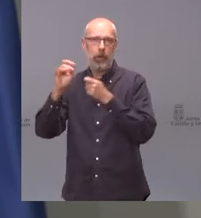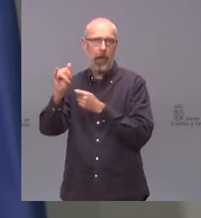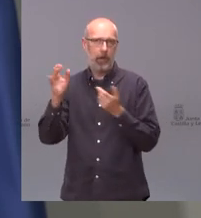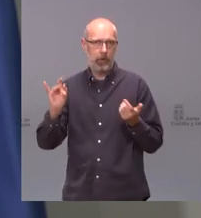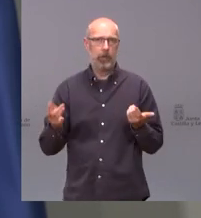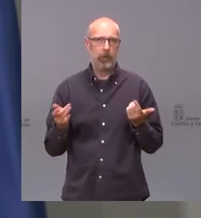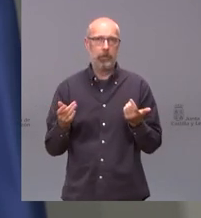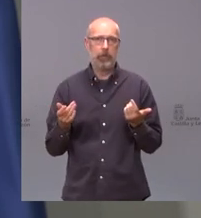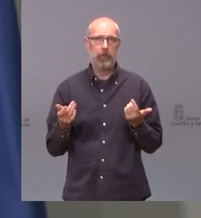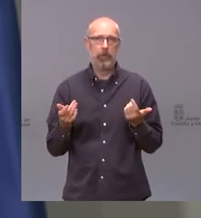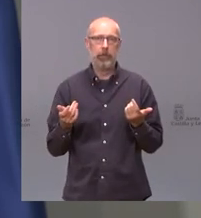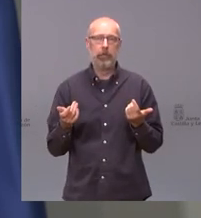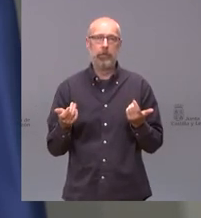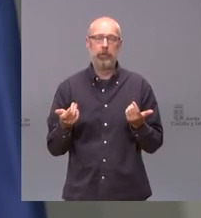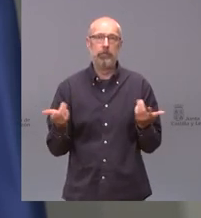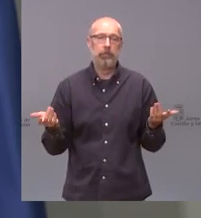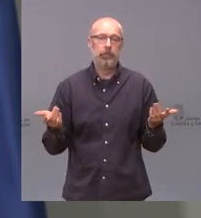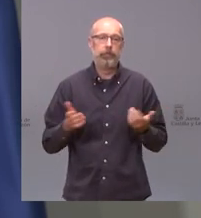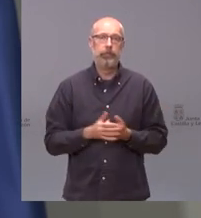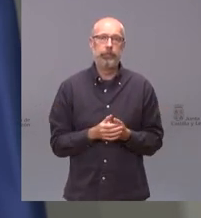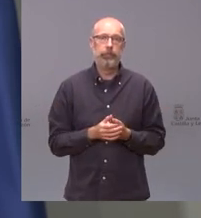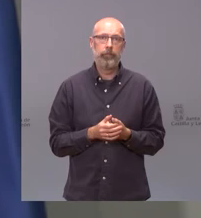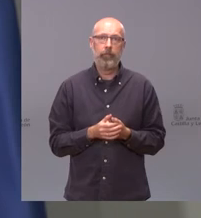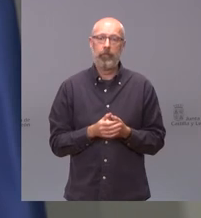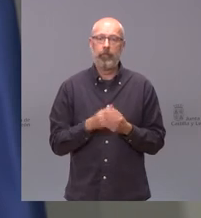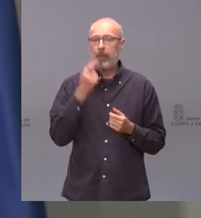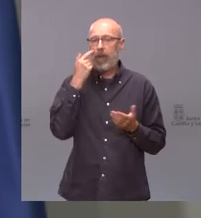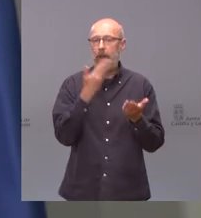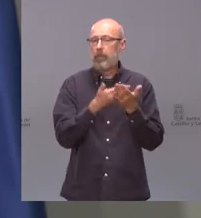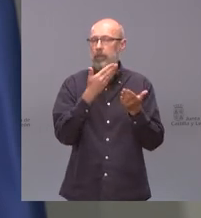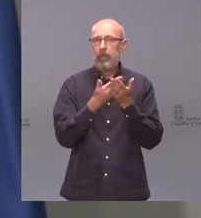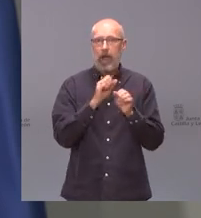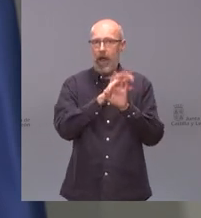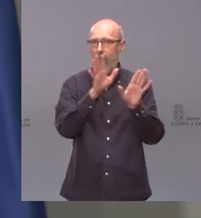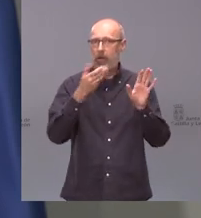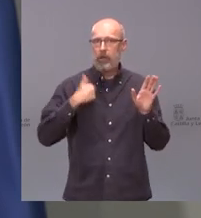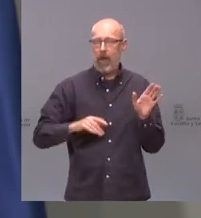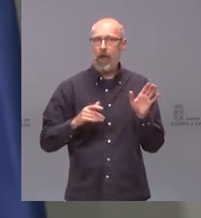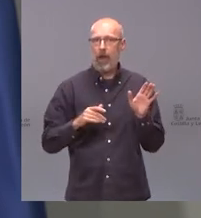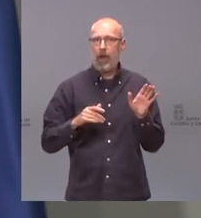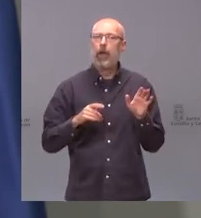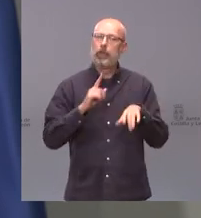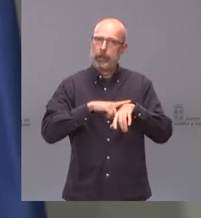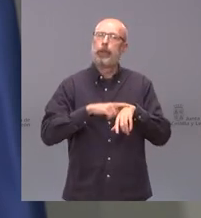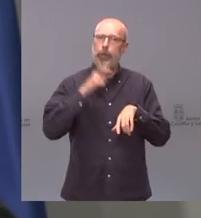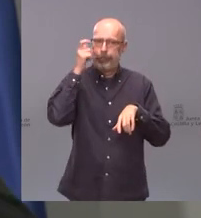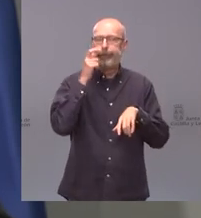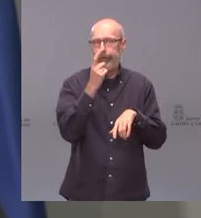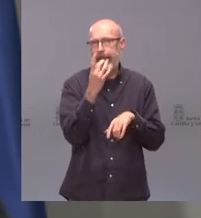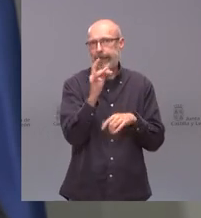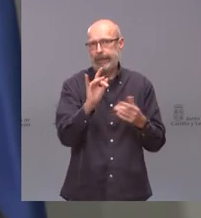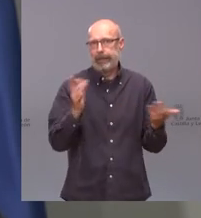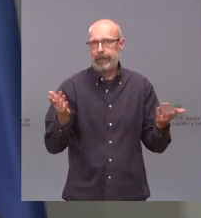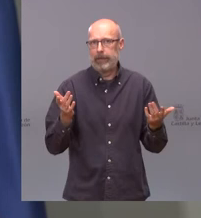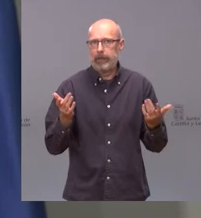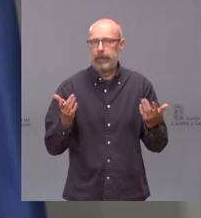lo que no podemos es cuestionar las evidencias que tarda claro 14 días siempre decimos lo mismo no es el